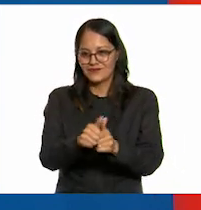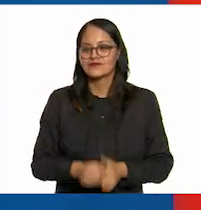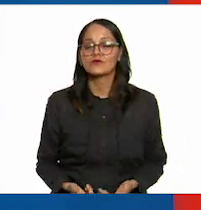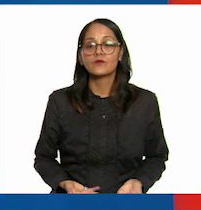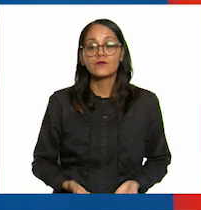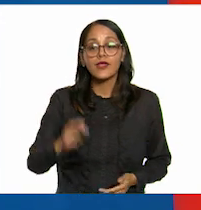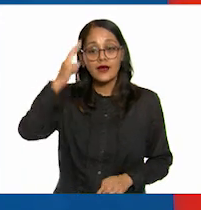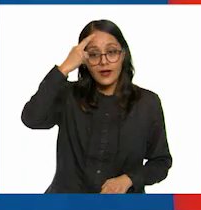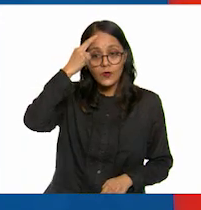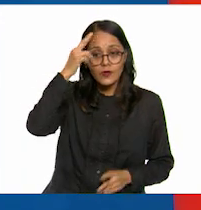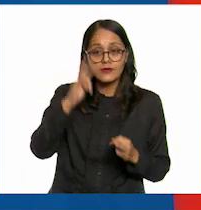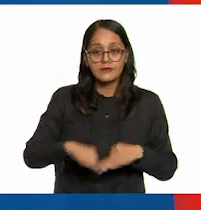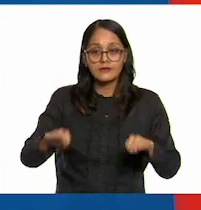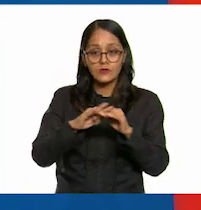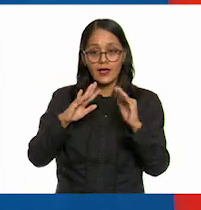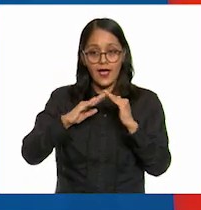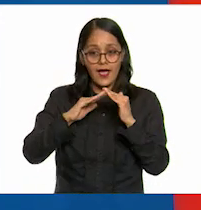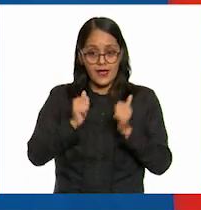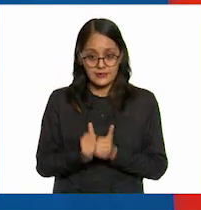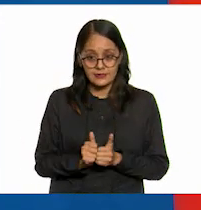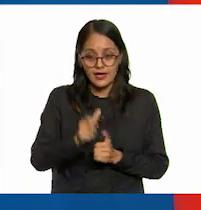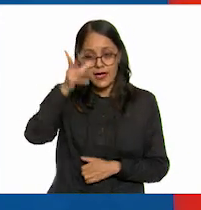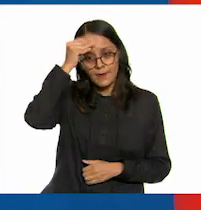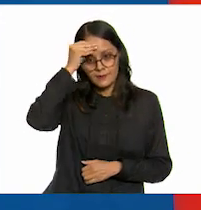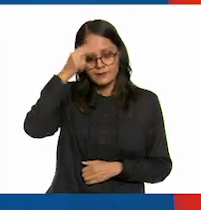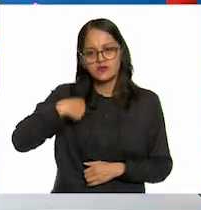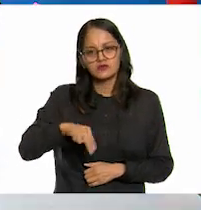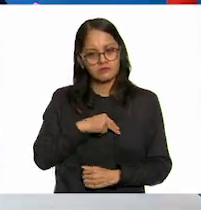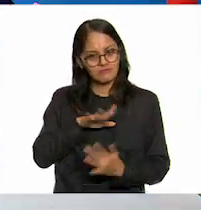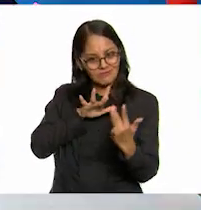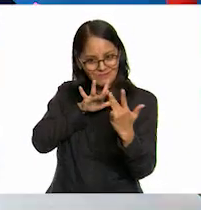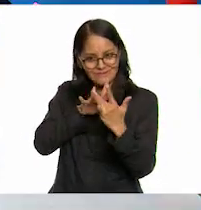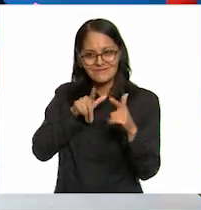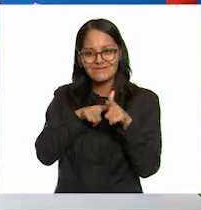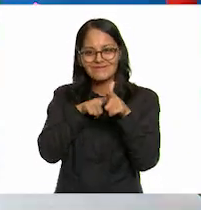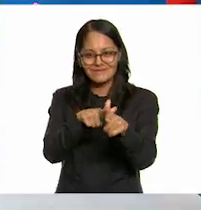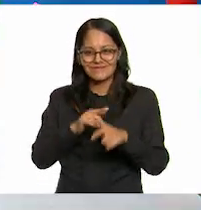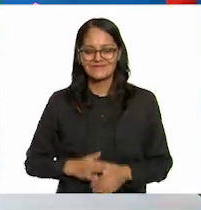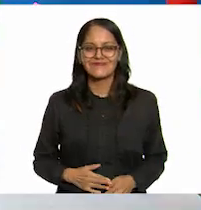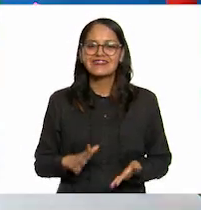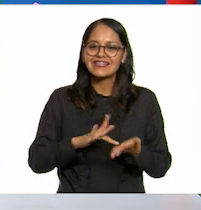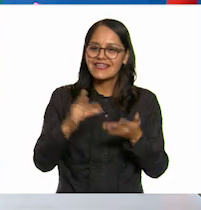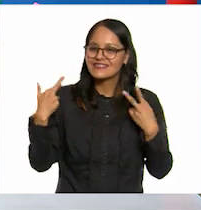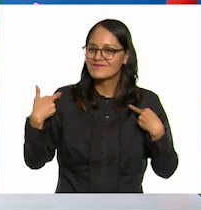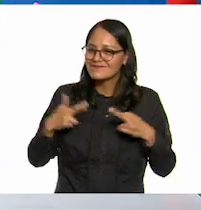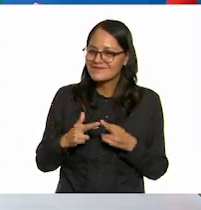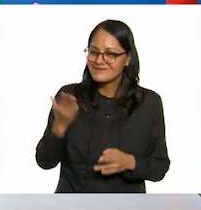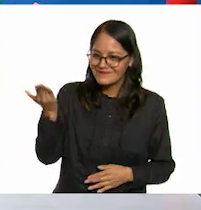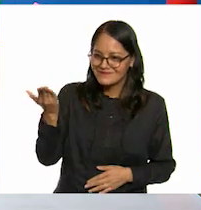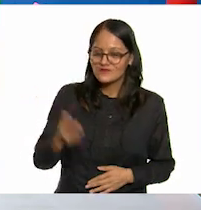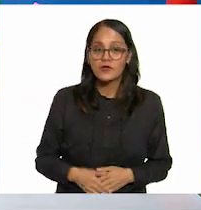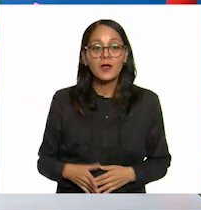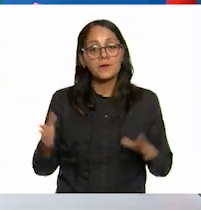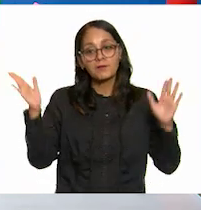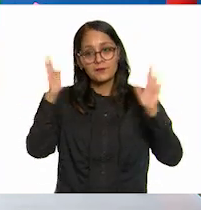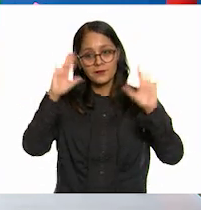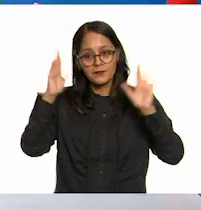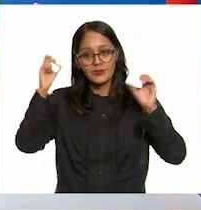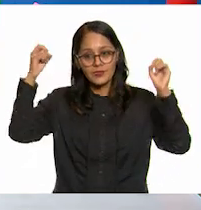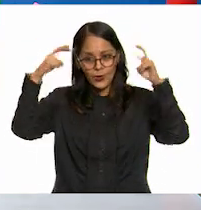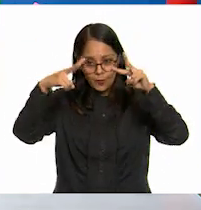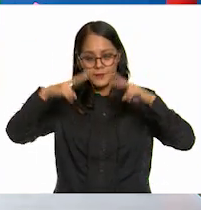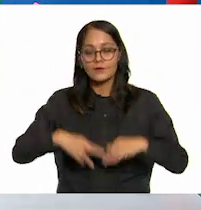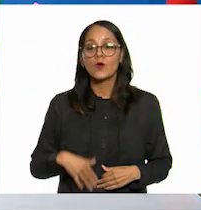que para seguir aprendiendo en casa seguimos en contacto muchas gracias muchísimas gracias maestro Pedro nos vemos niñas y niñas